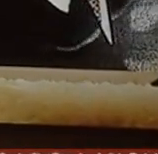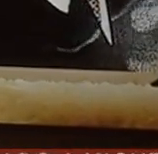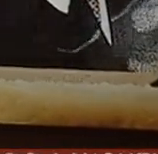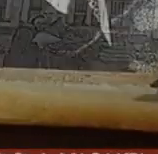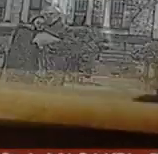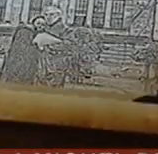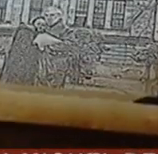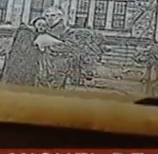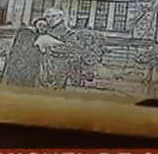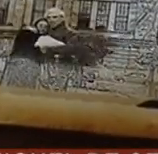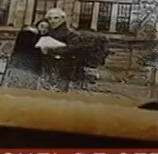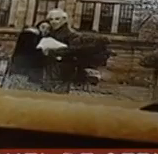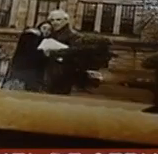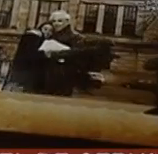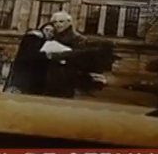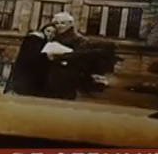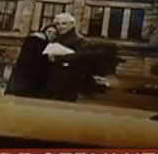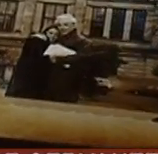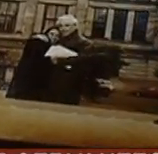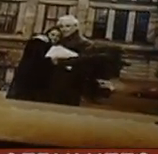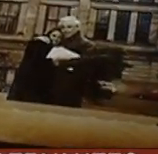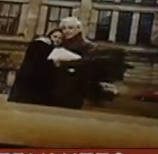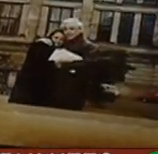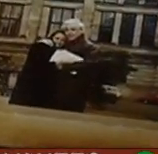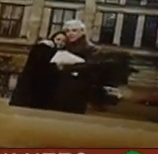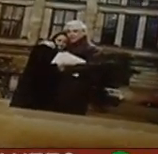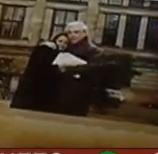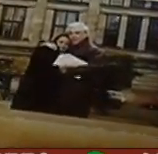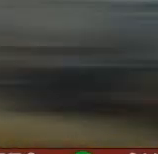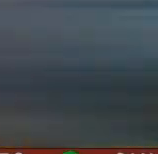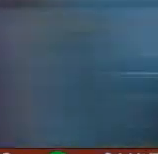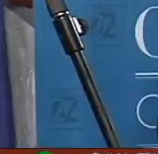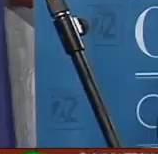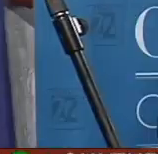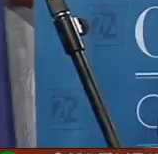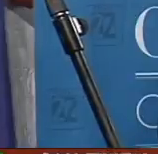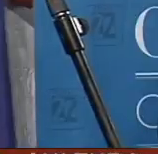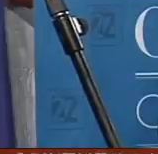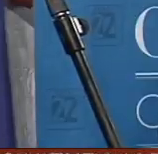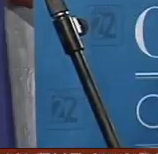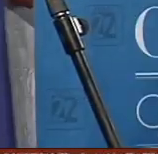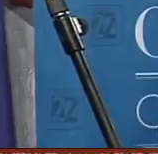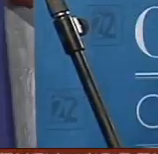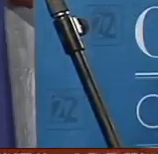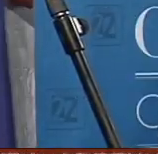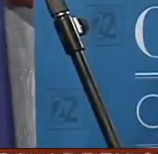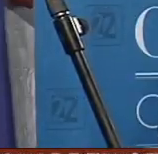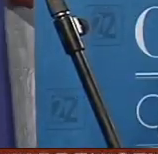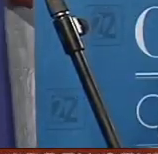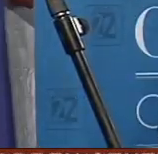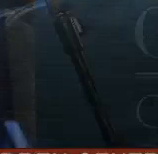importante de todas que Chema le marcó al canal.